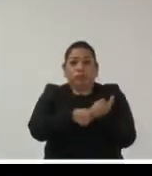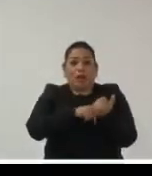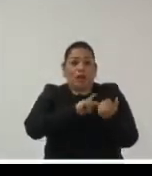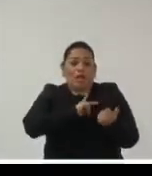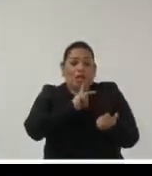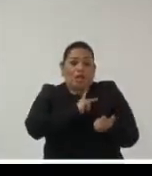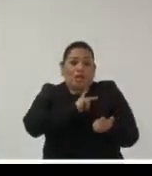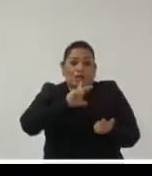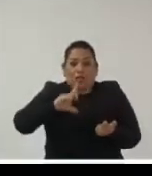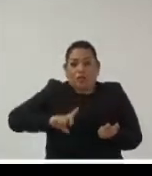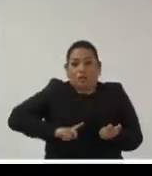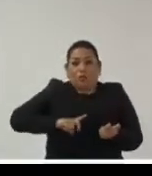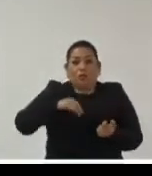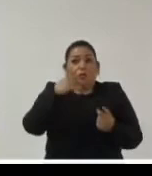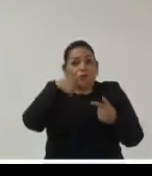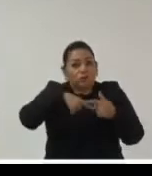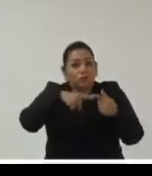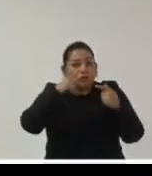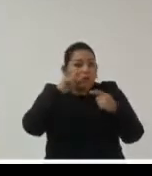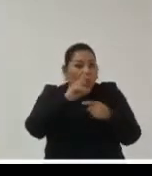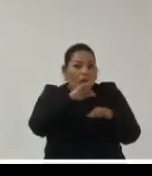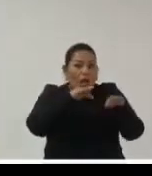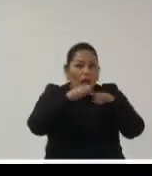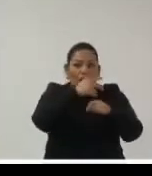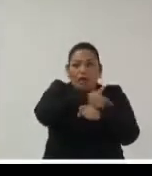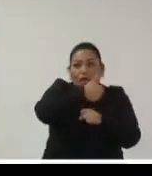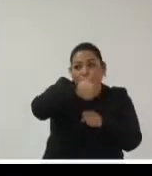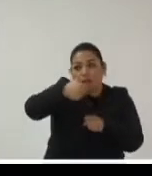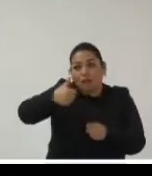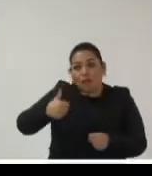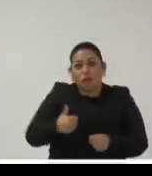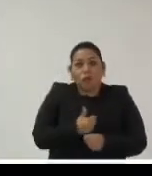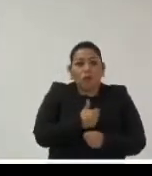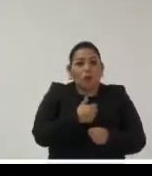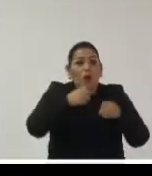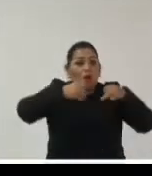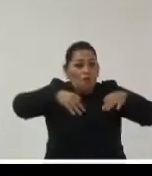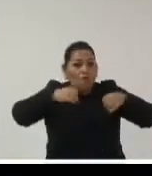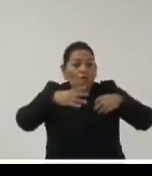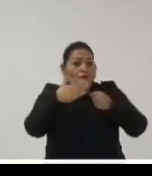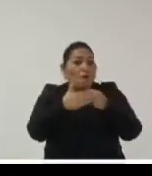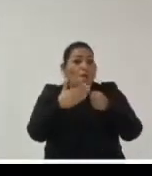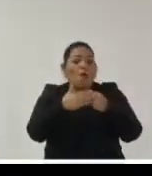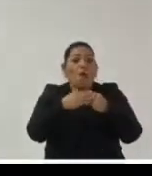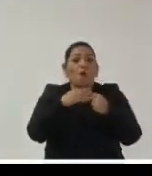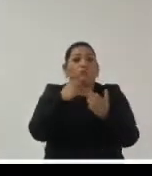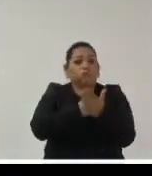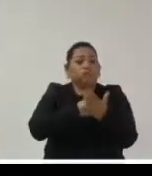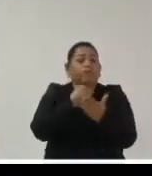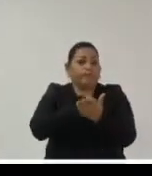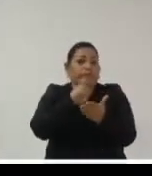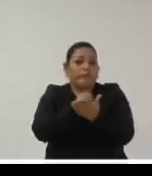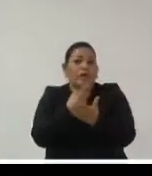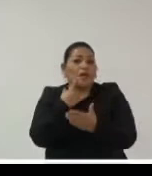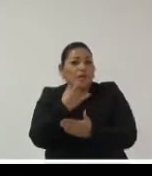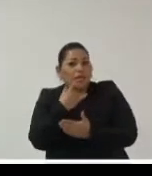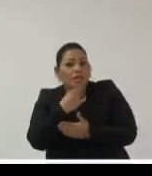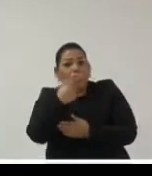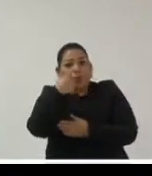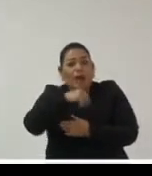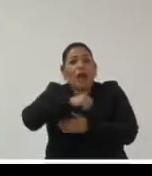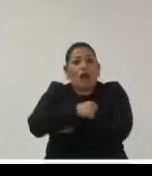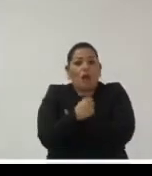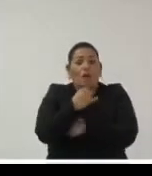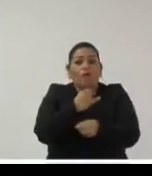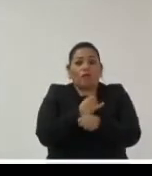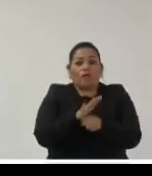propias de nuestra propia visión sobre lo que la archivística demanda en los próximos años y otro que lo había mencionado Daniel que tiene